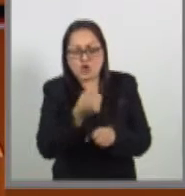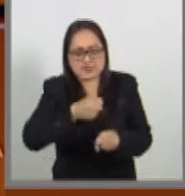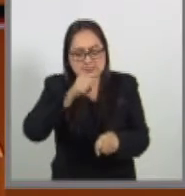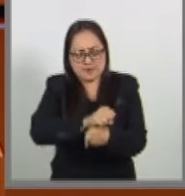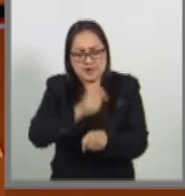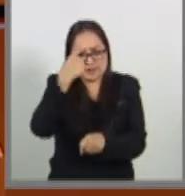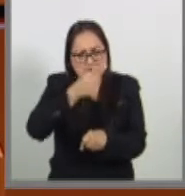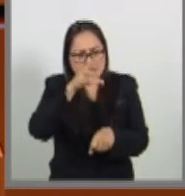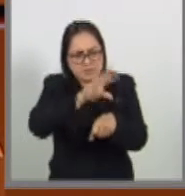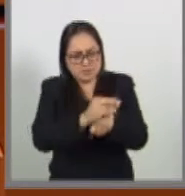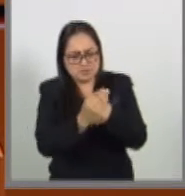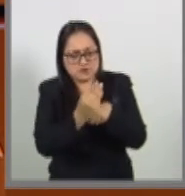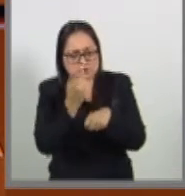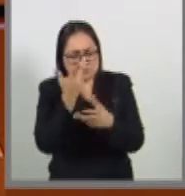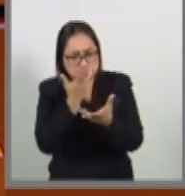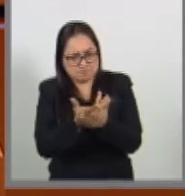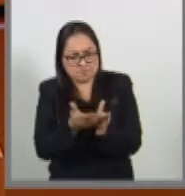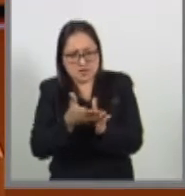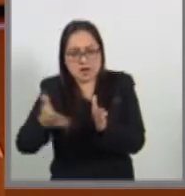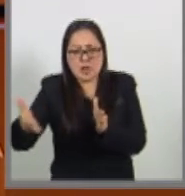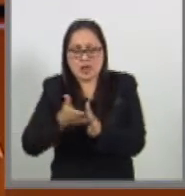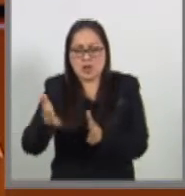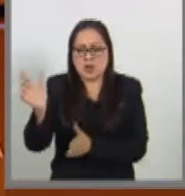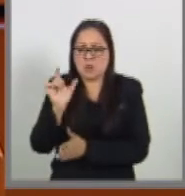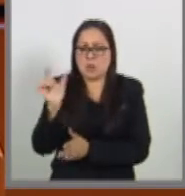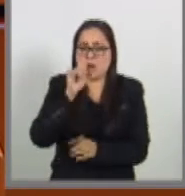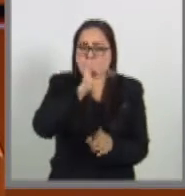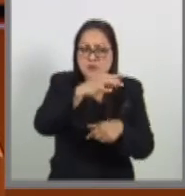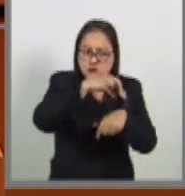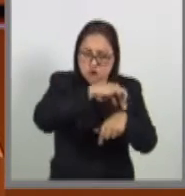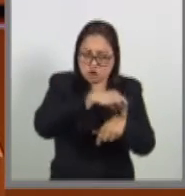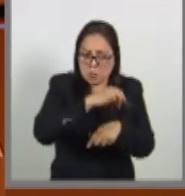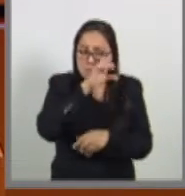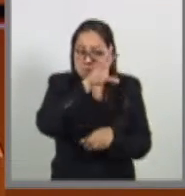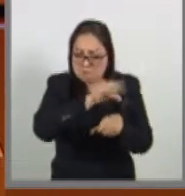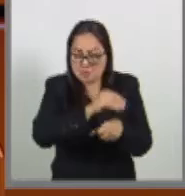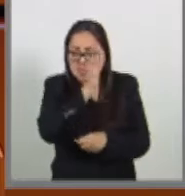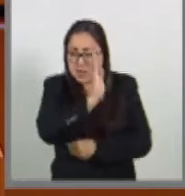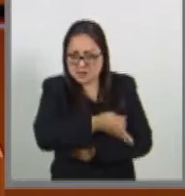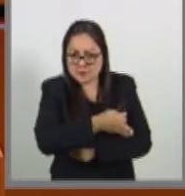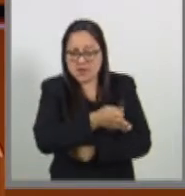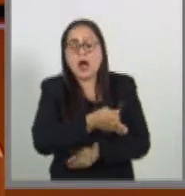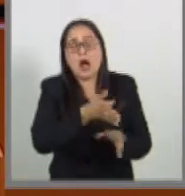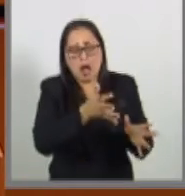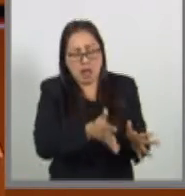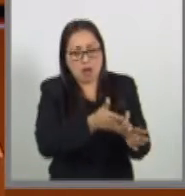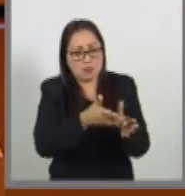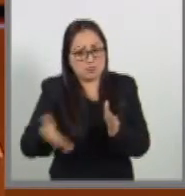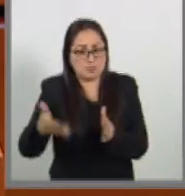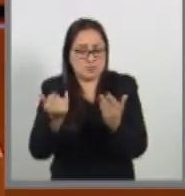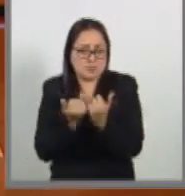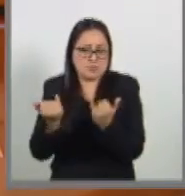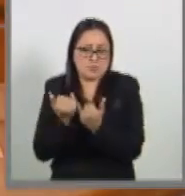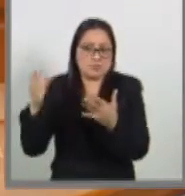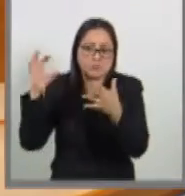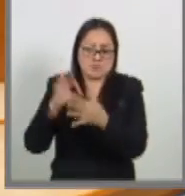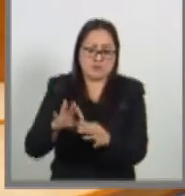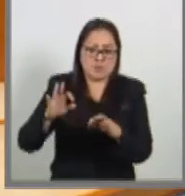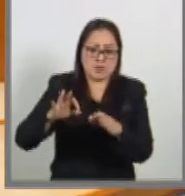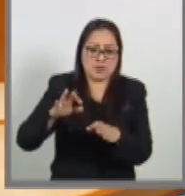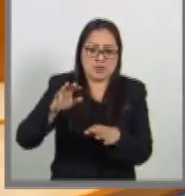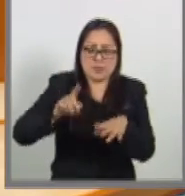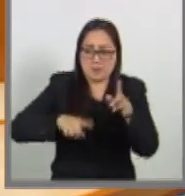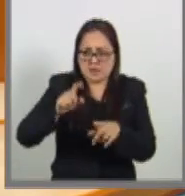licencia de maternidad, siempre y cuando así lo considere oportuno, también esté circunscrito a su propio estado de salud